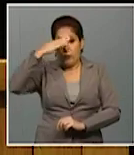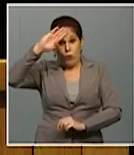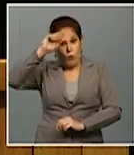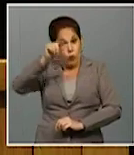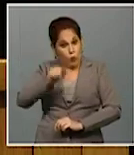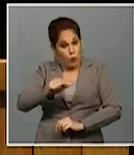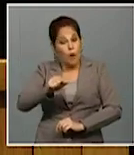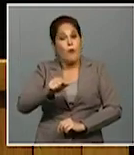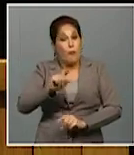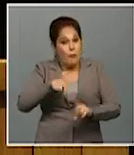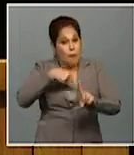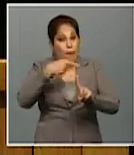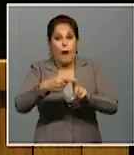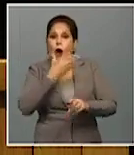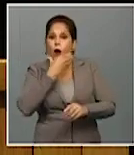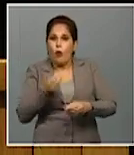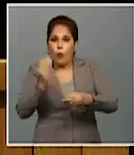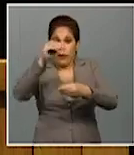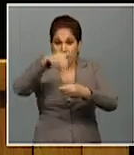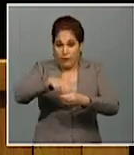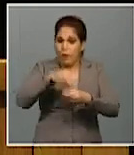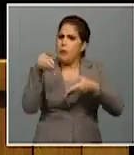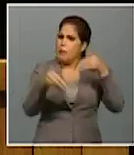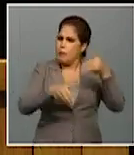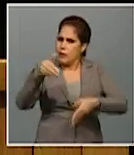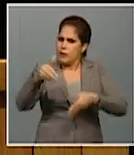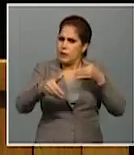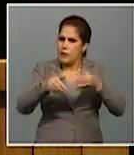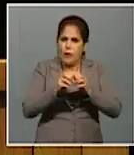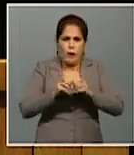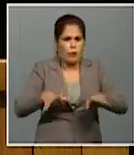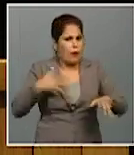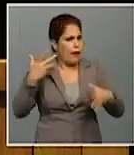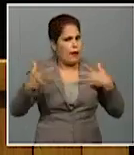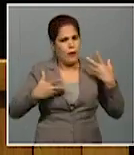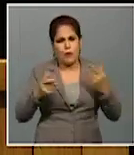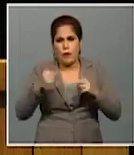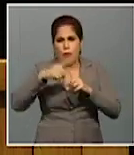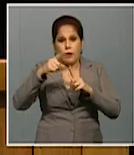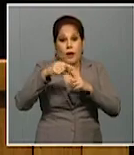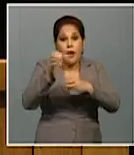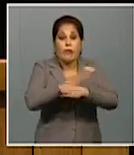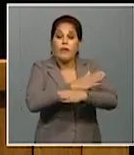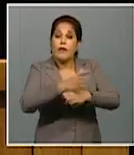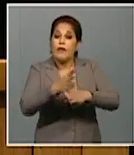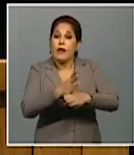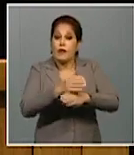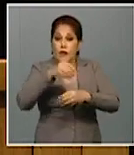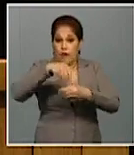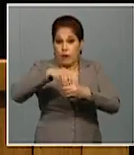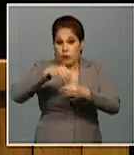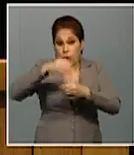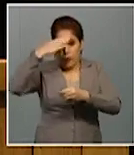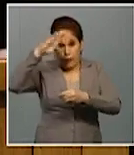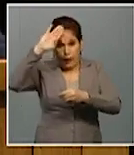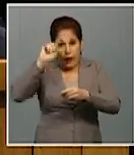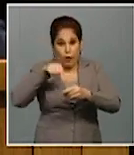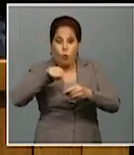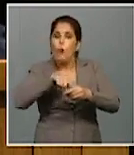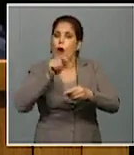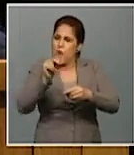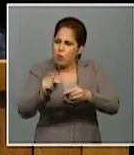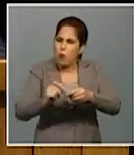y que sumemos a los jóvenes a participar con su natural entusiasmo en todas las tareas cruciales para el país, estaremos